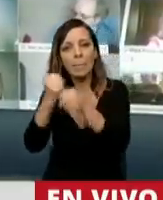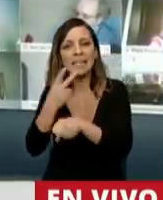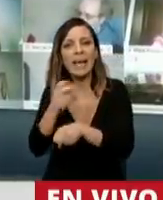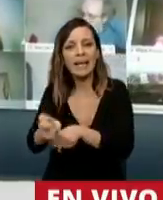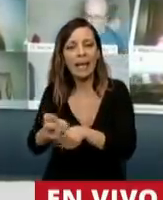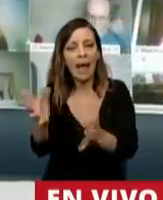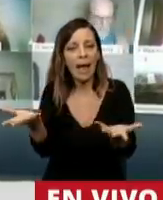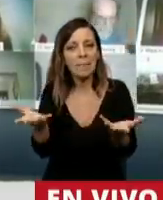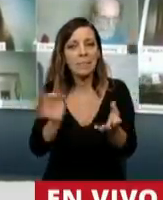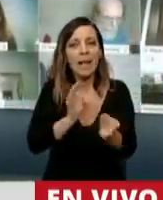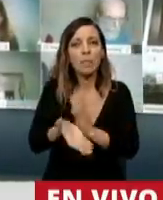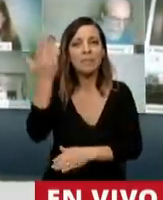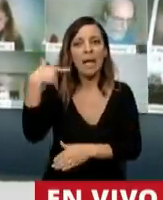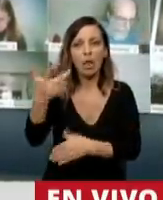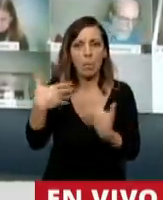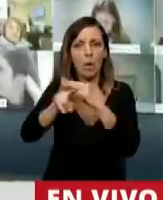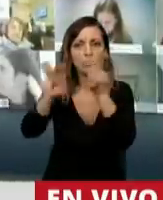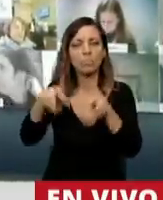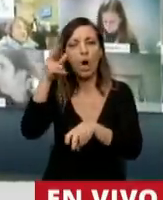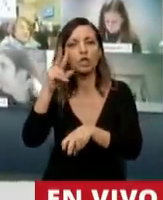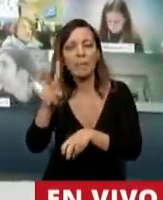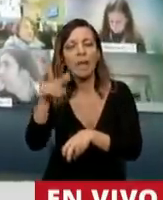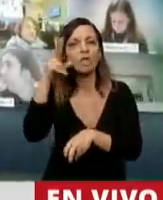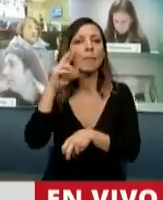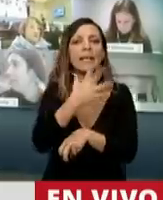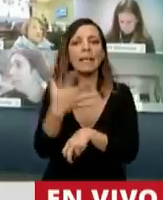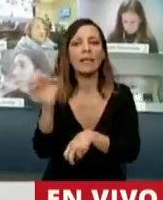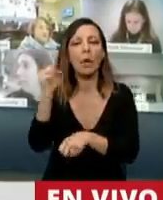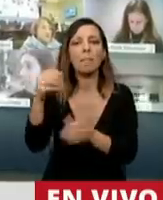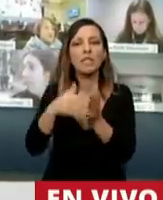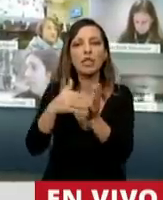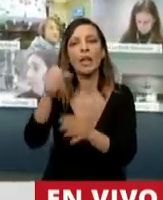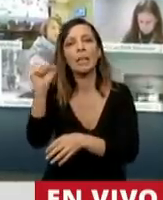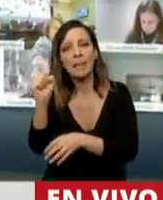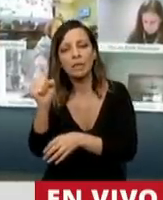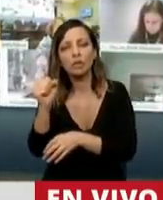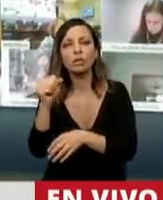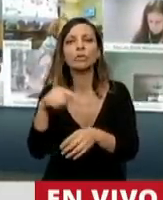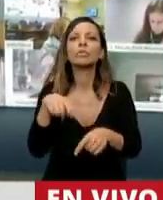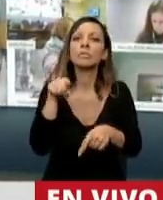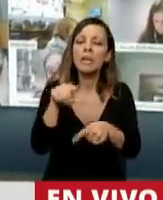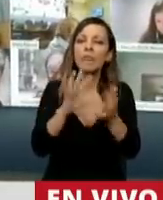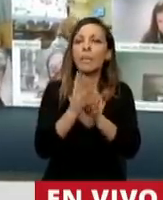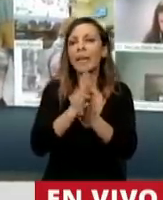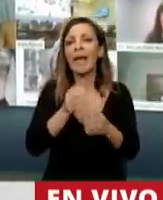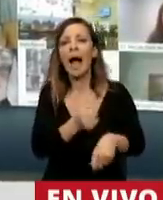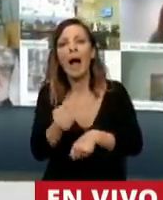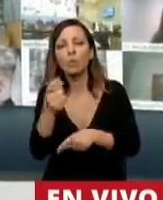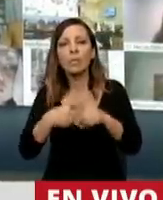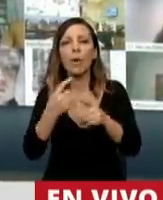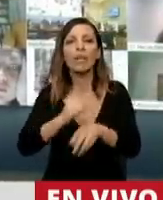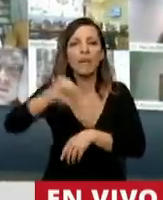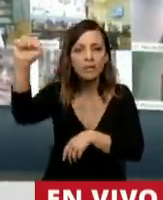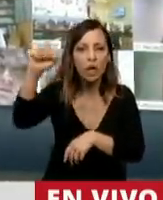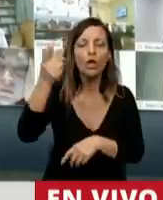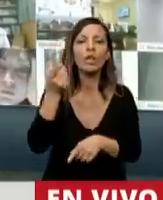el año pasado pudo ganar entre 8.000 y 8.500 millones de pesos y por diferentes métodos de deducción, como el ajuste por inflación, que fue parte de la